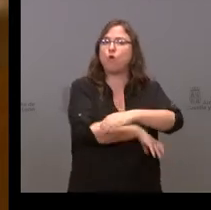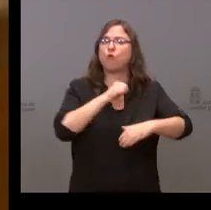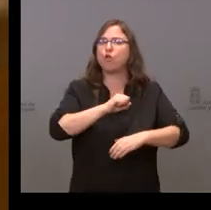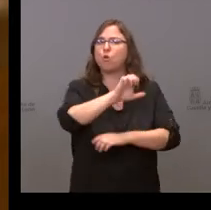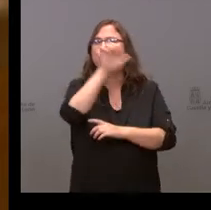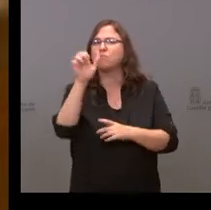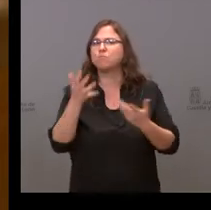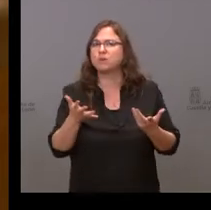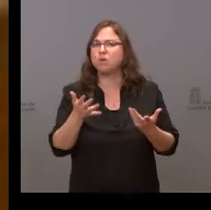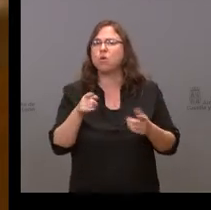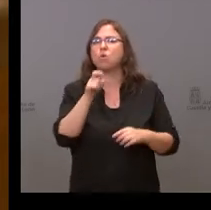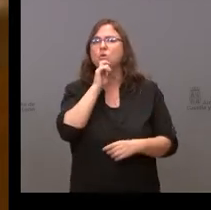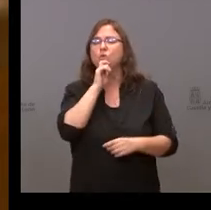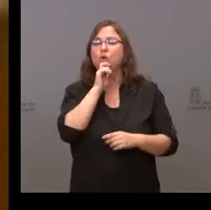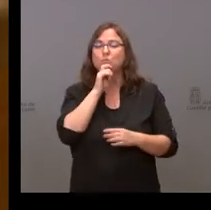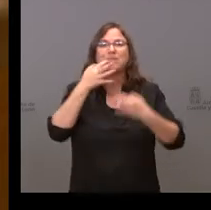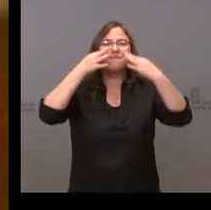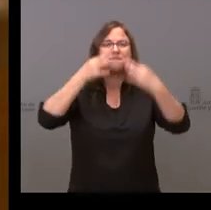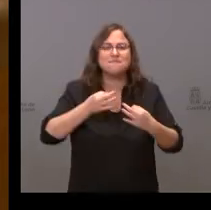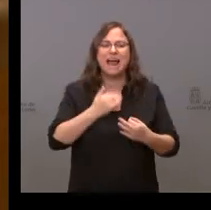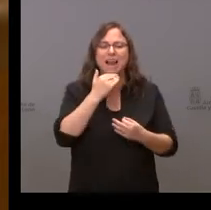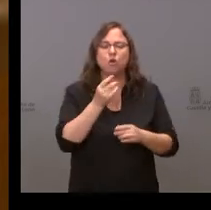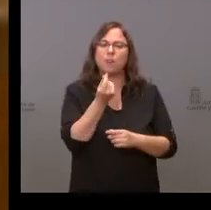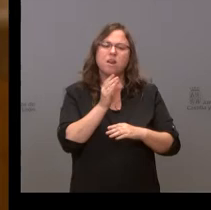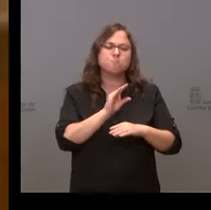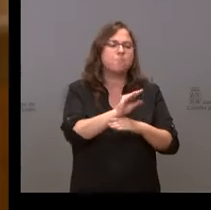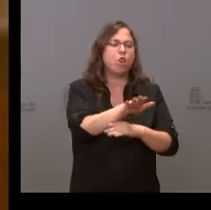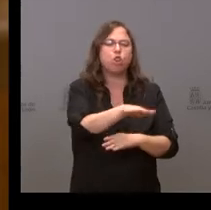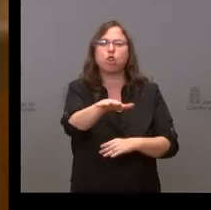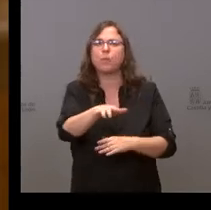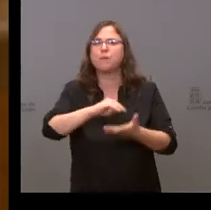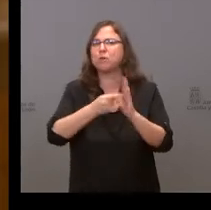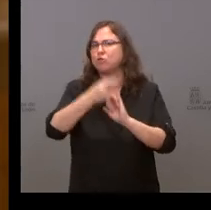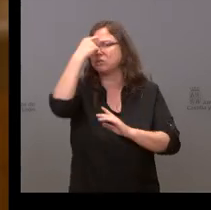de gastar en la práctica estos recursos tan cuantiosos.